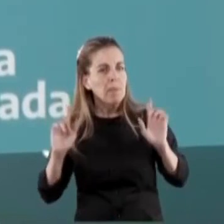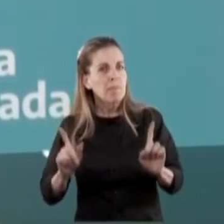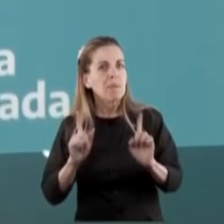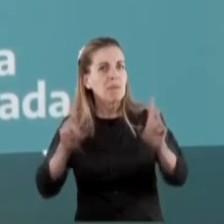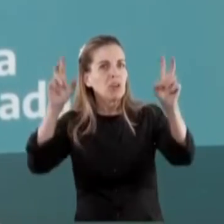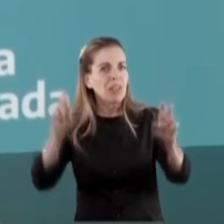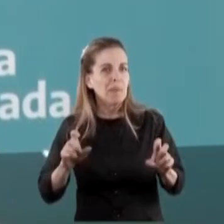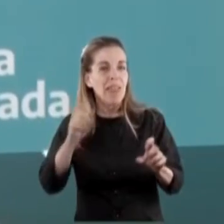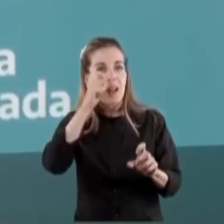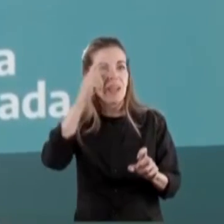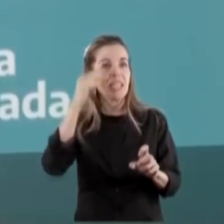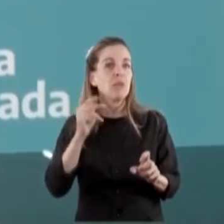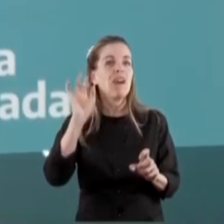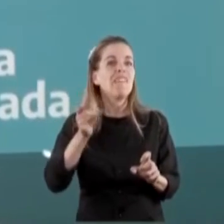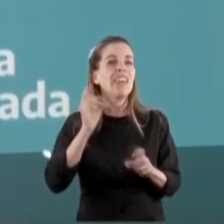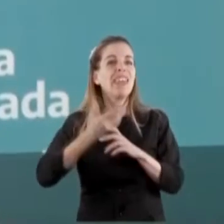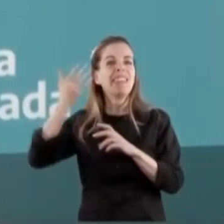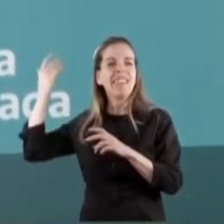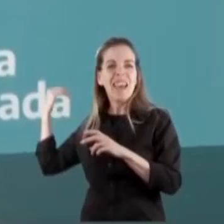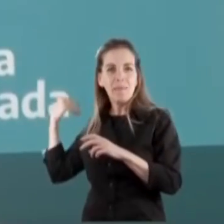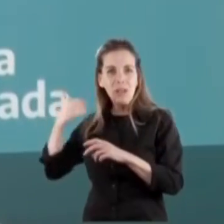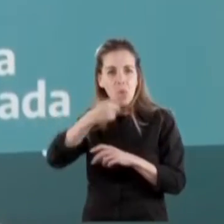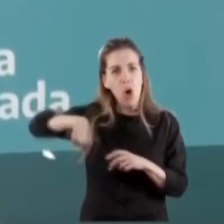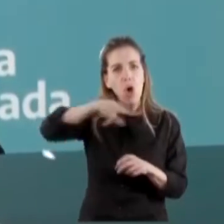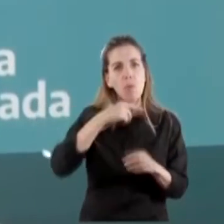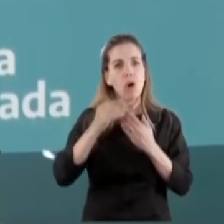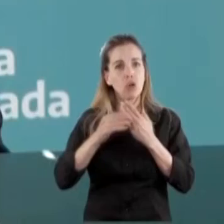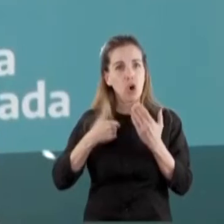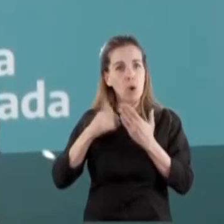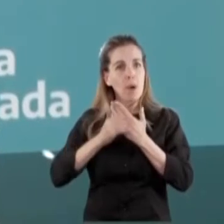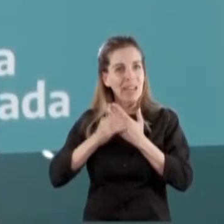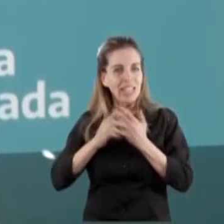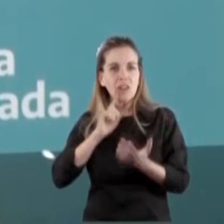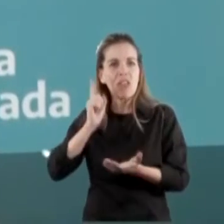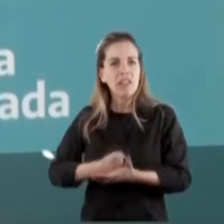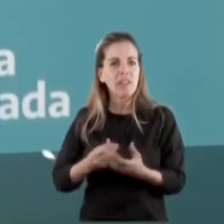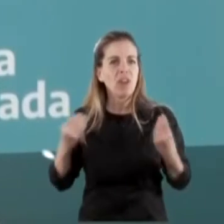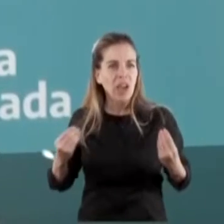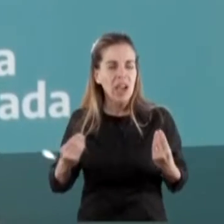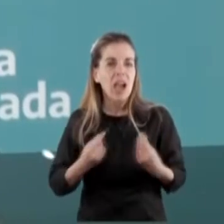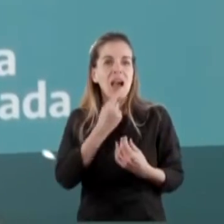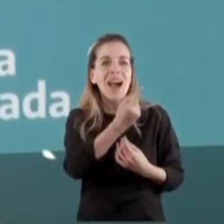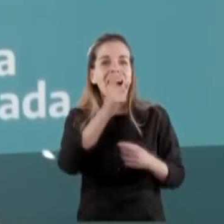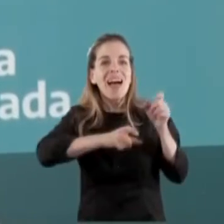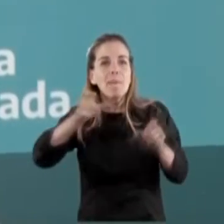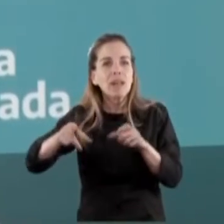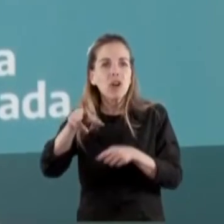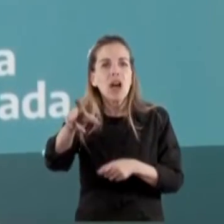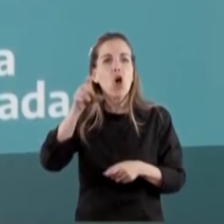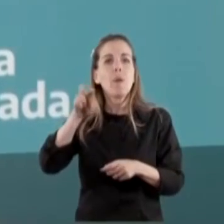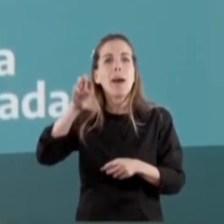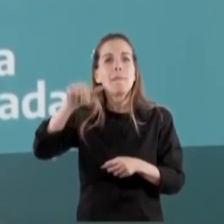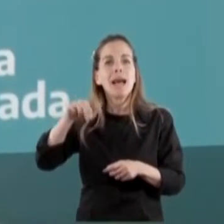el 29 de diciembre. El 29 de diciembre, como Ministro, cerrando el año, tomé la decisión de que cada beneficiario y beneficiario del Plan